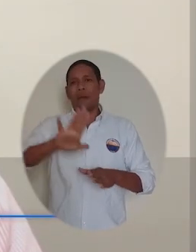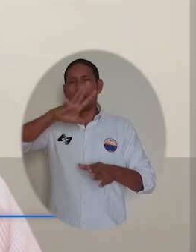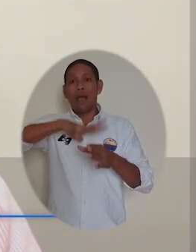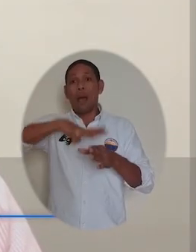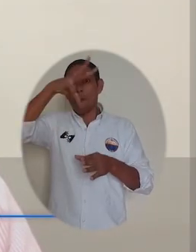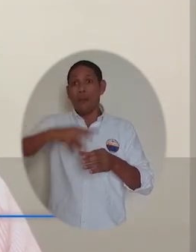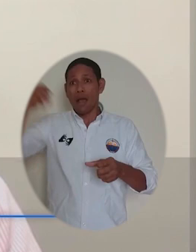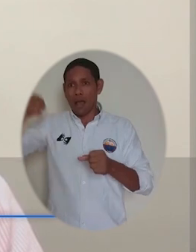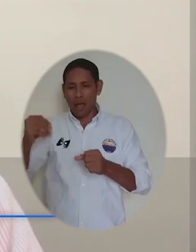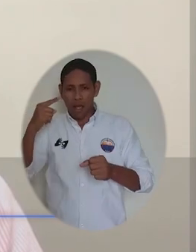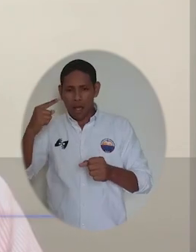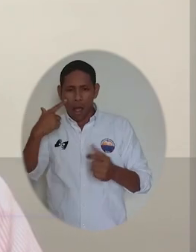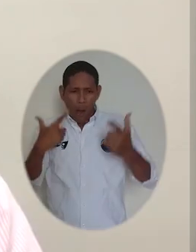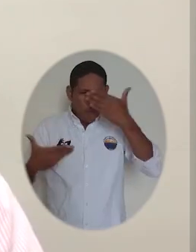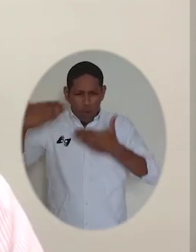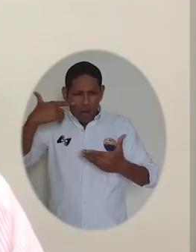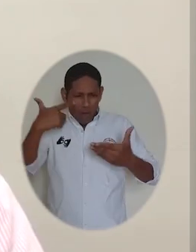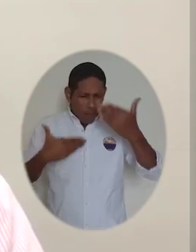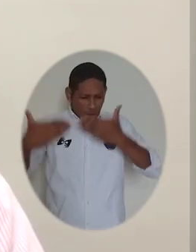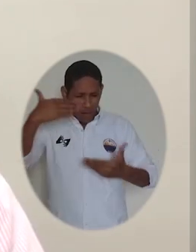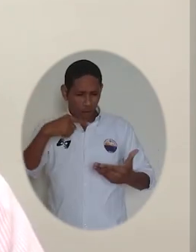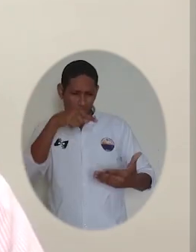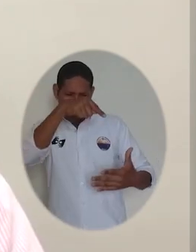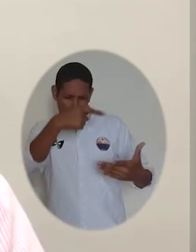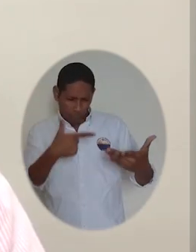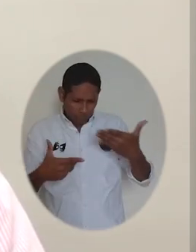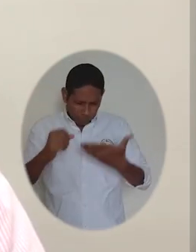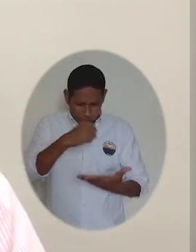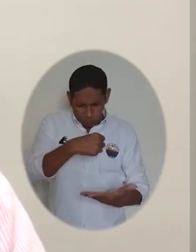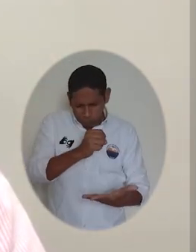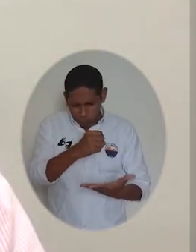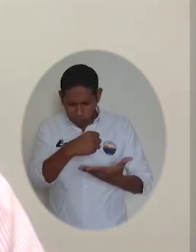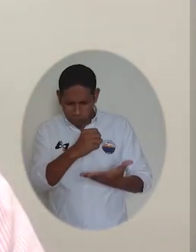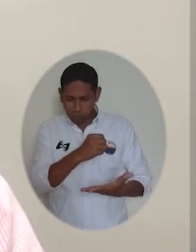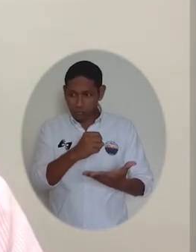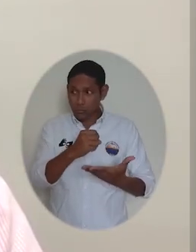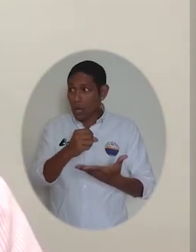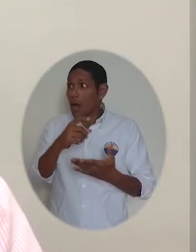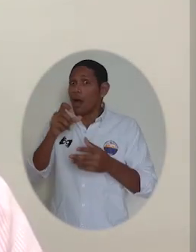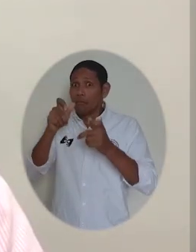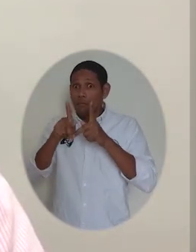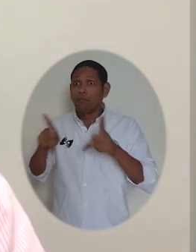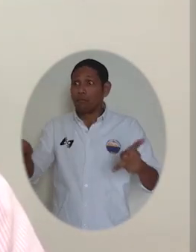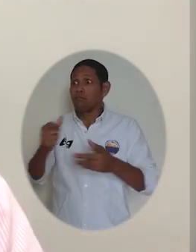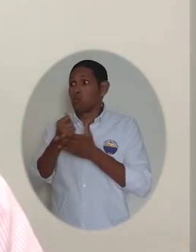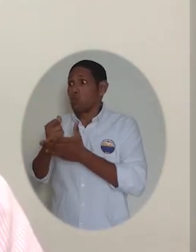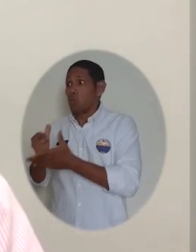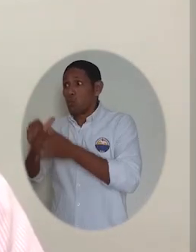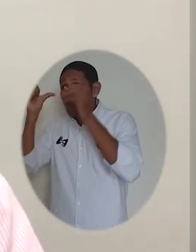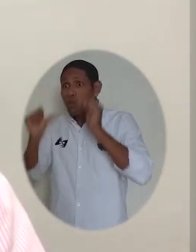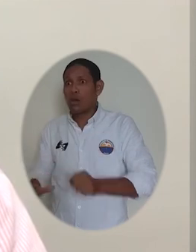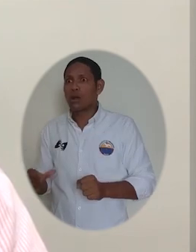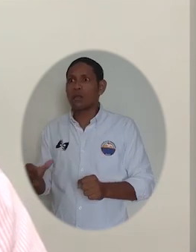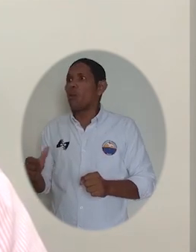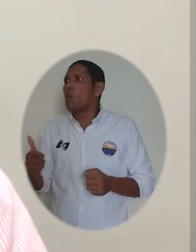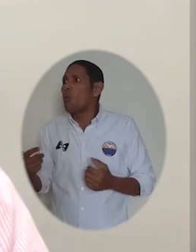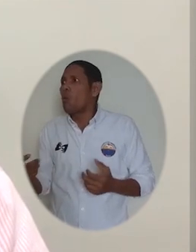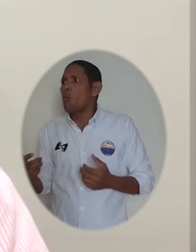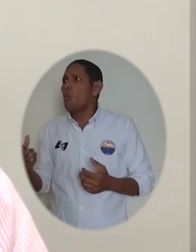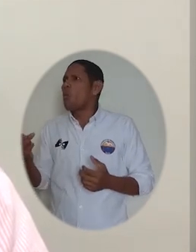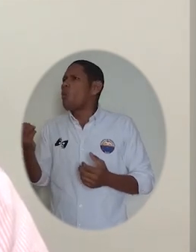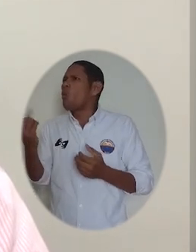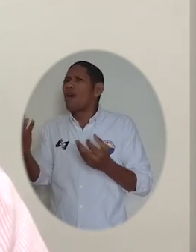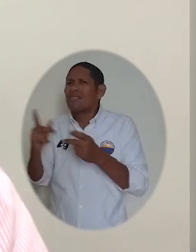rápido frente a la atención de la ciudadanía que en algún momento esté afectada o